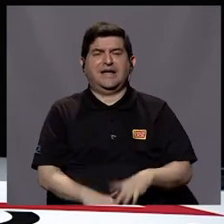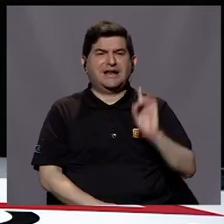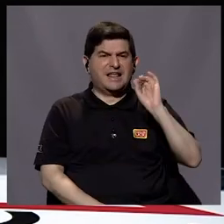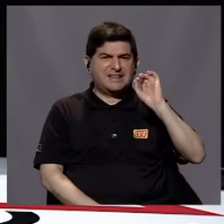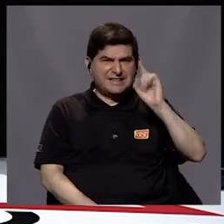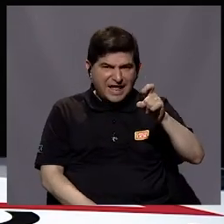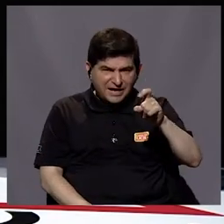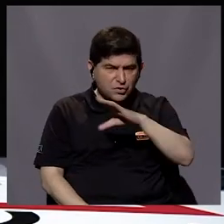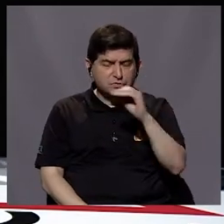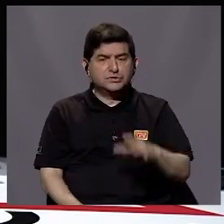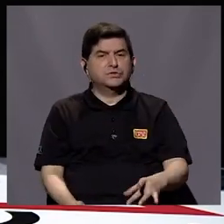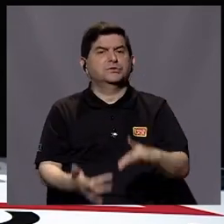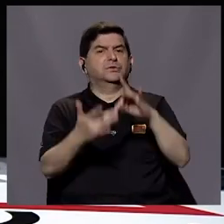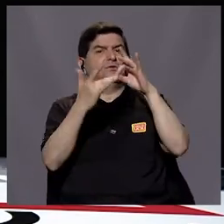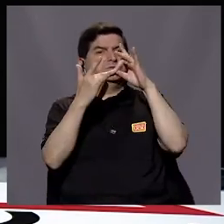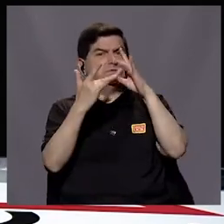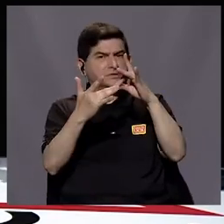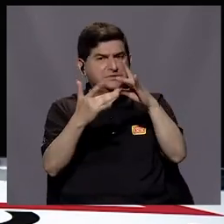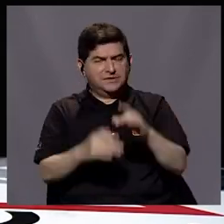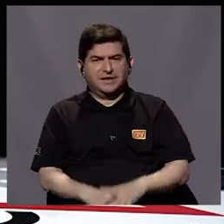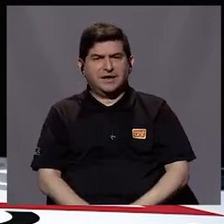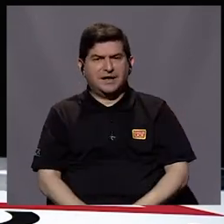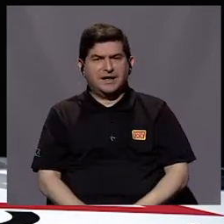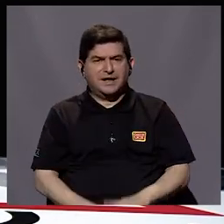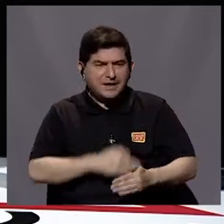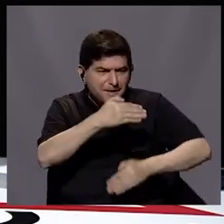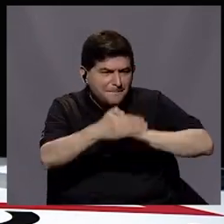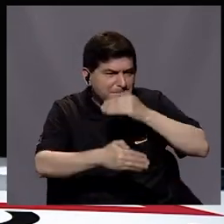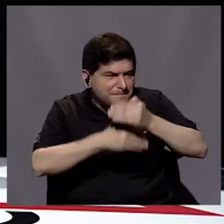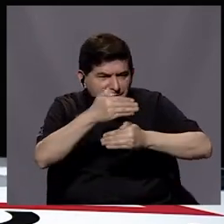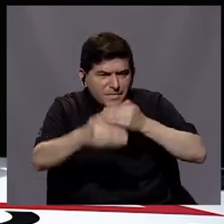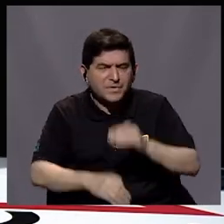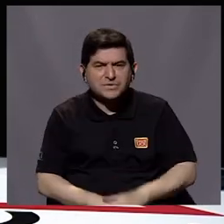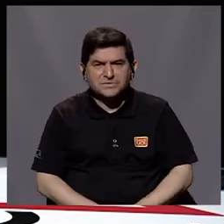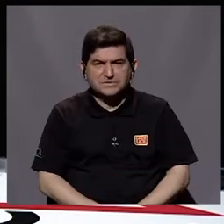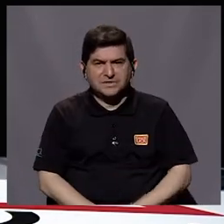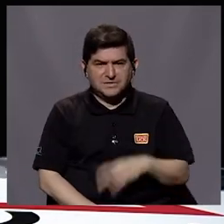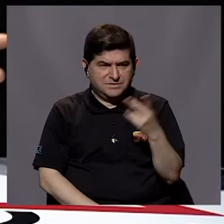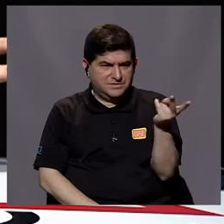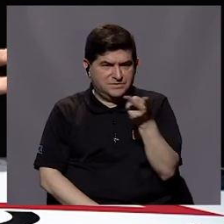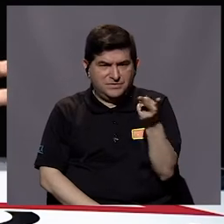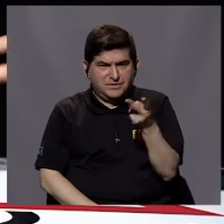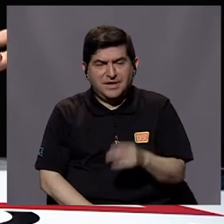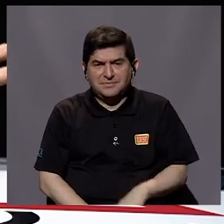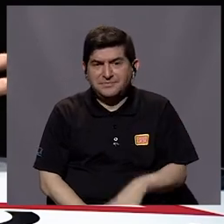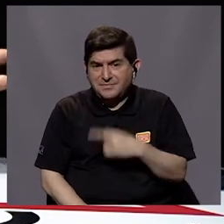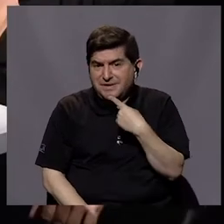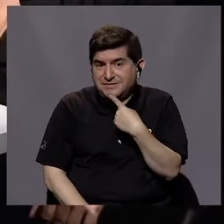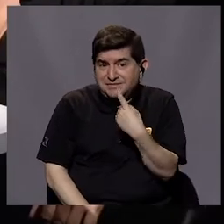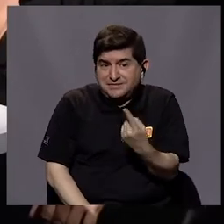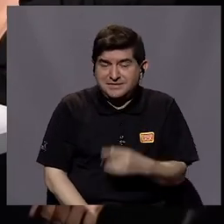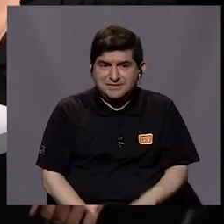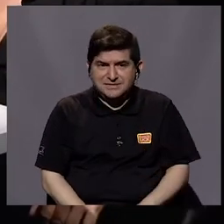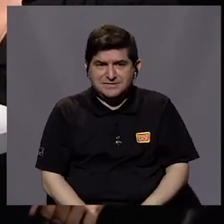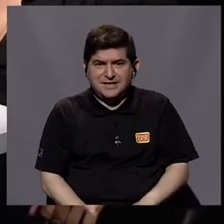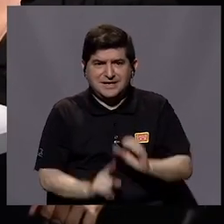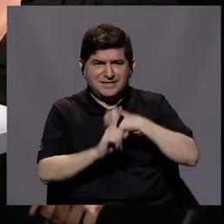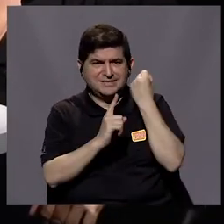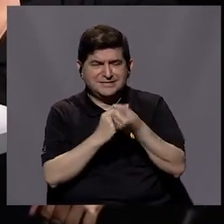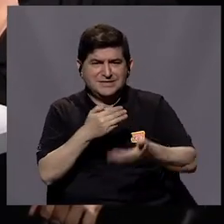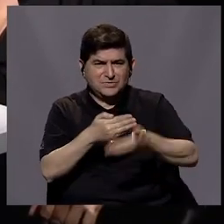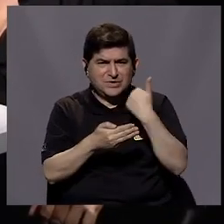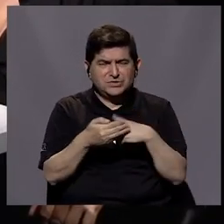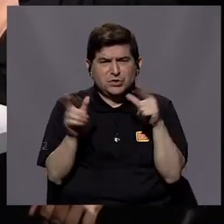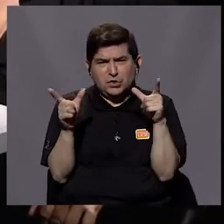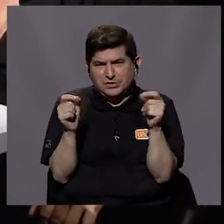Diagnóstico diagnóstico y sobre todo pronóstico en el caso de estas no sé si se puede decir que son precancerosas